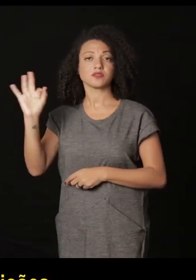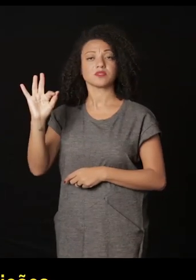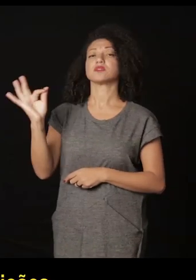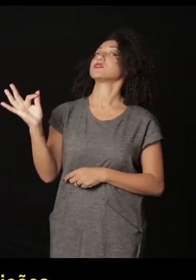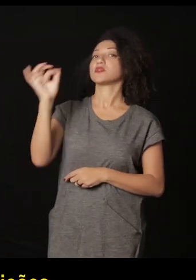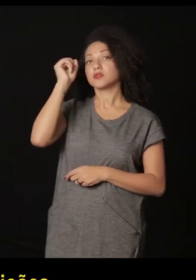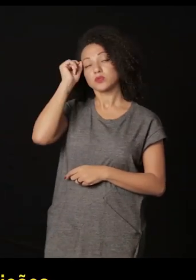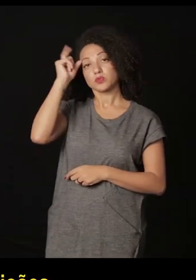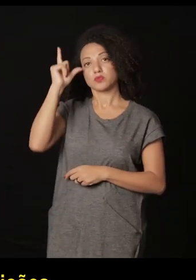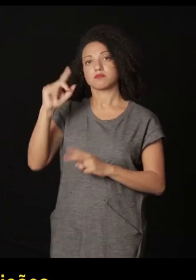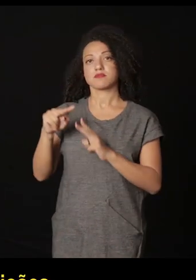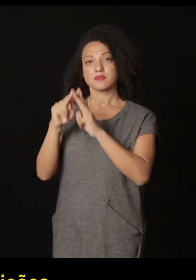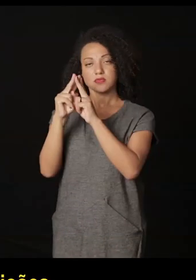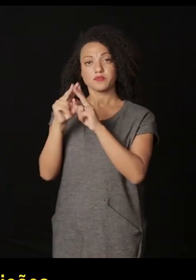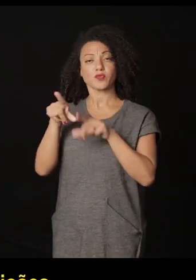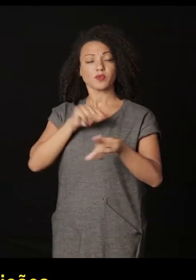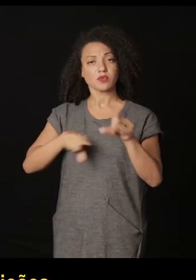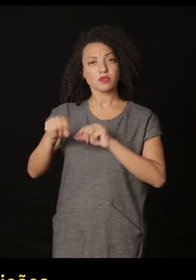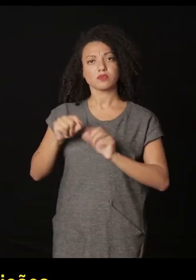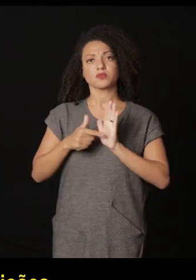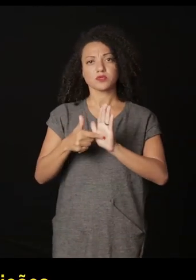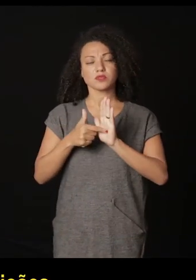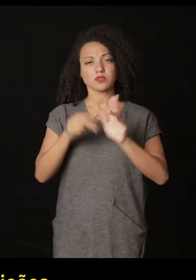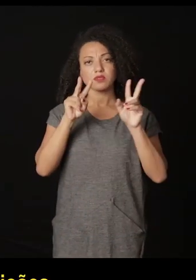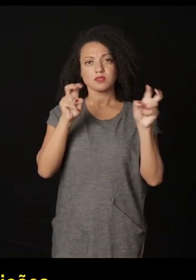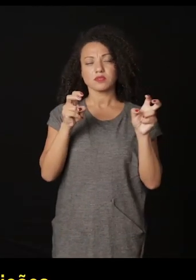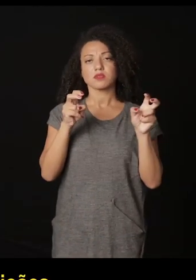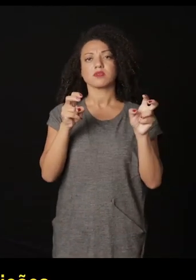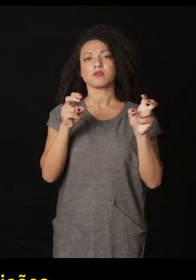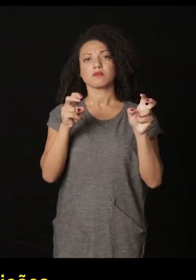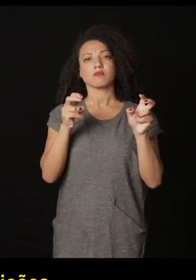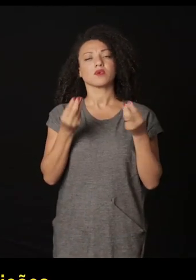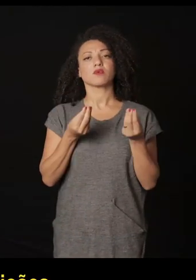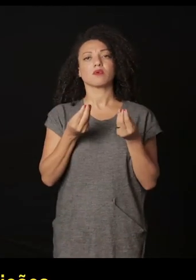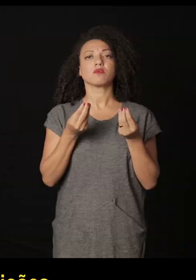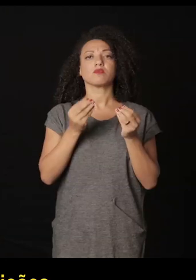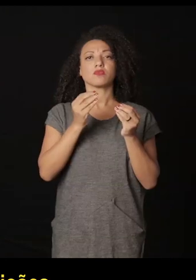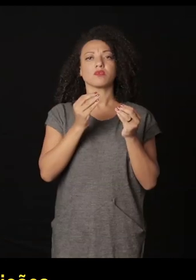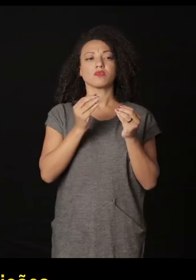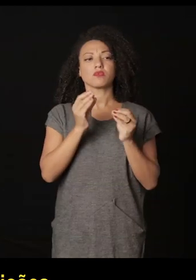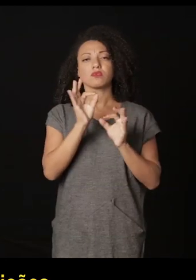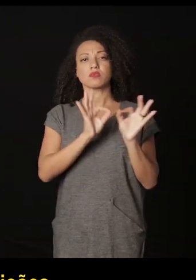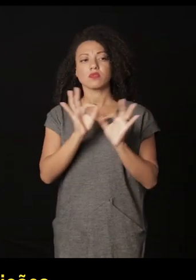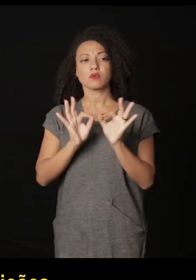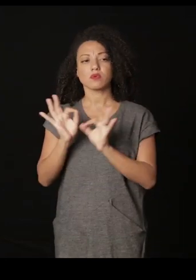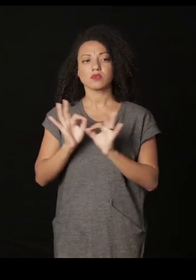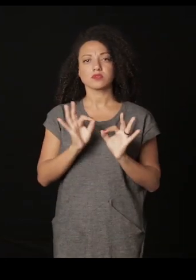París también. Como curador, realizó exposiciones temáticas como de Corazón,